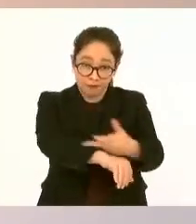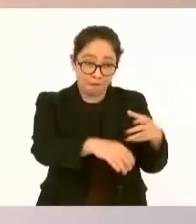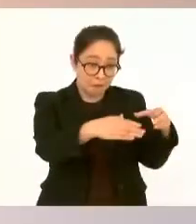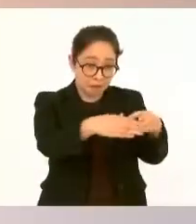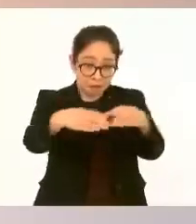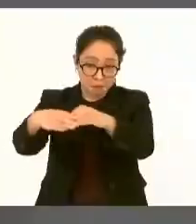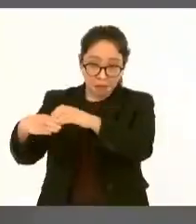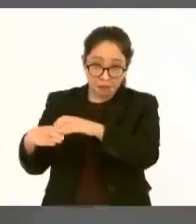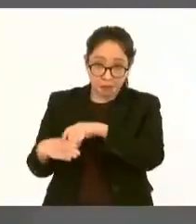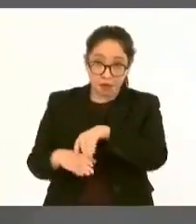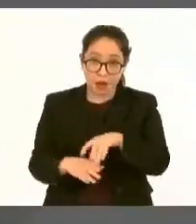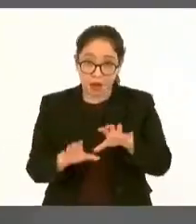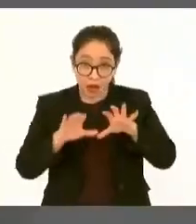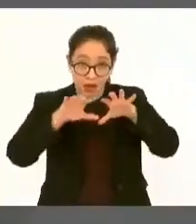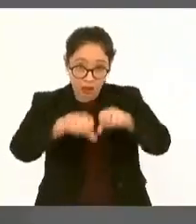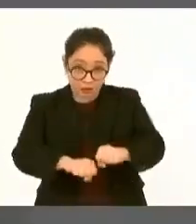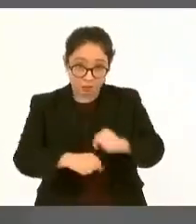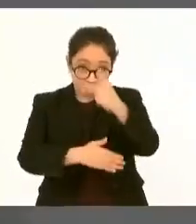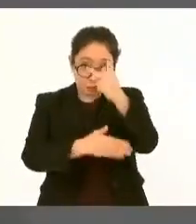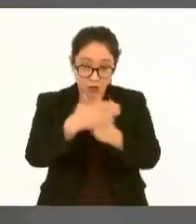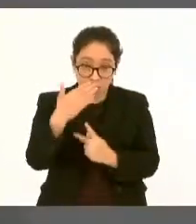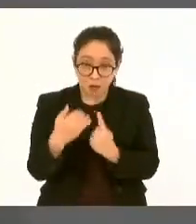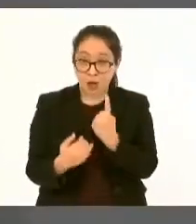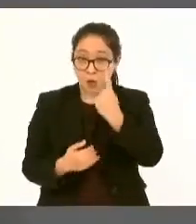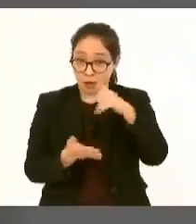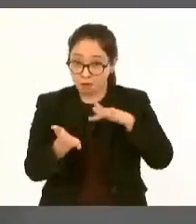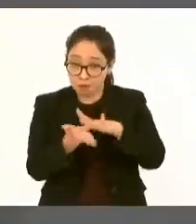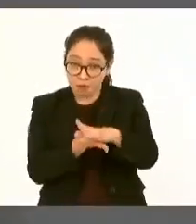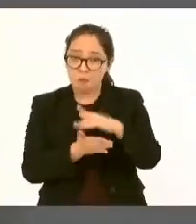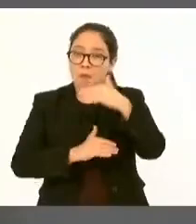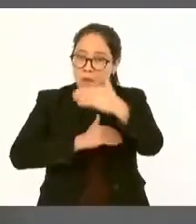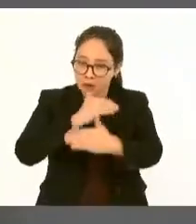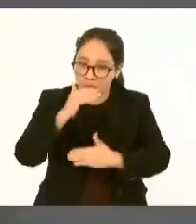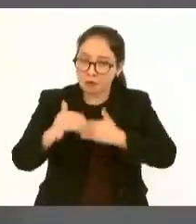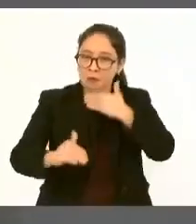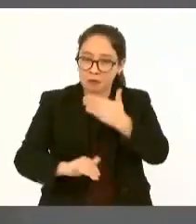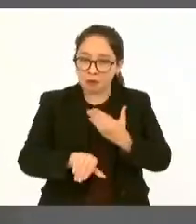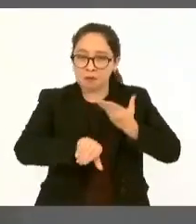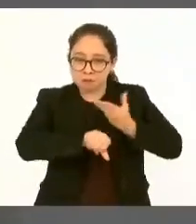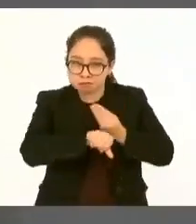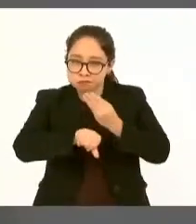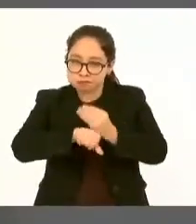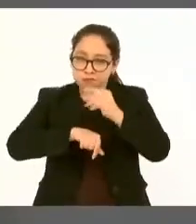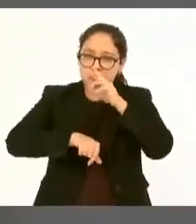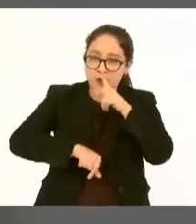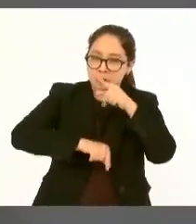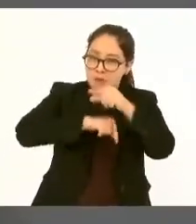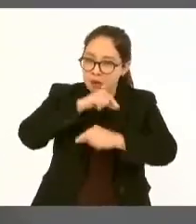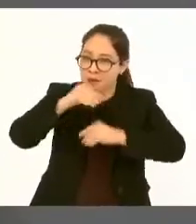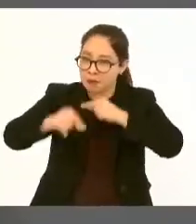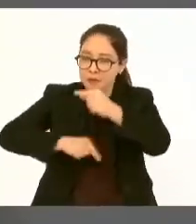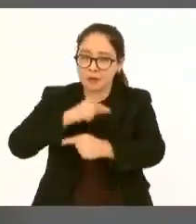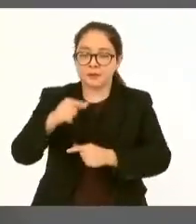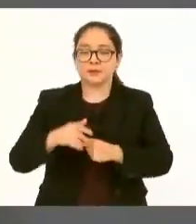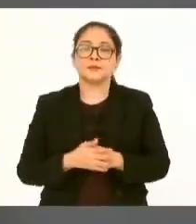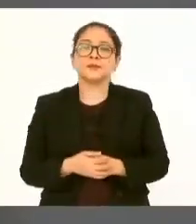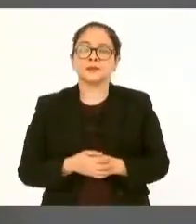ya vamos avanzando. he dicho que